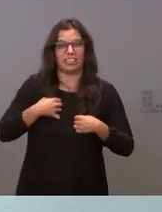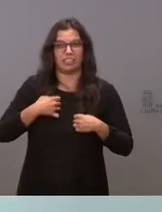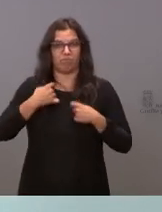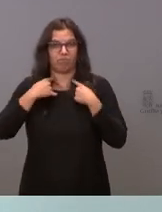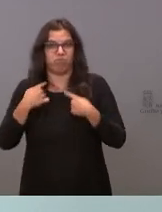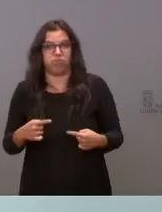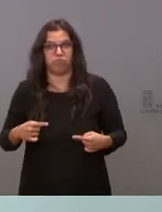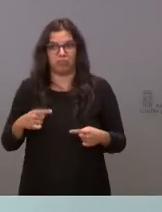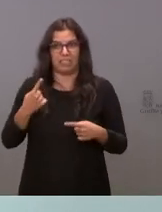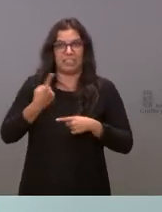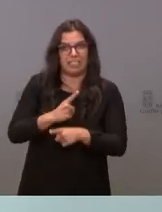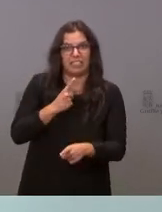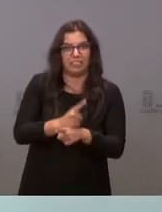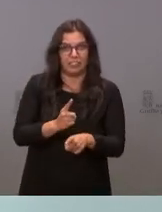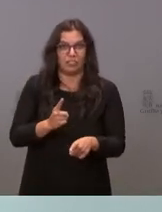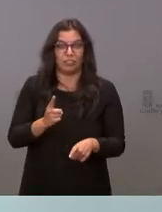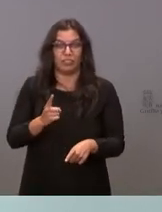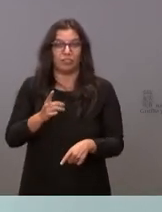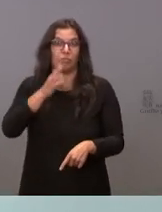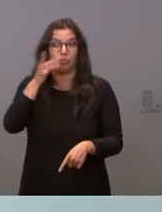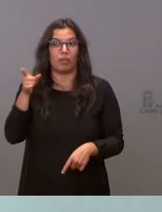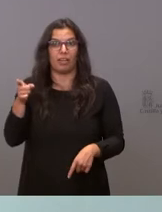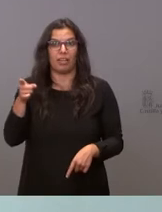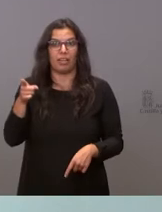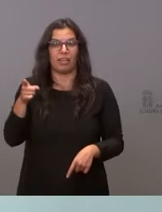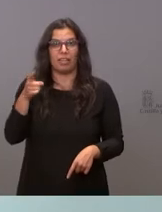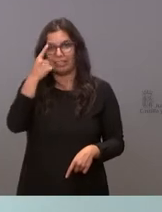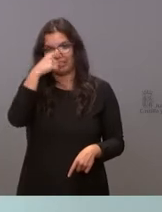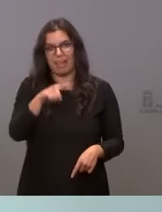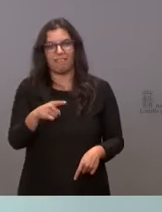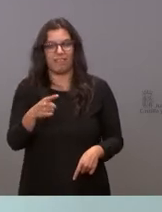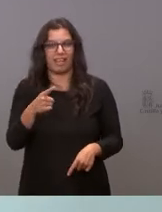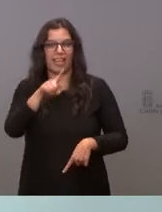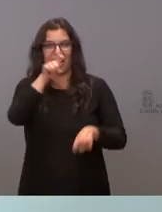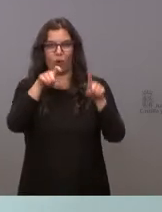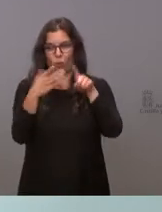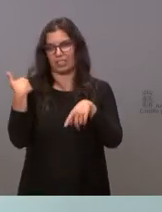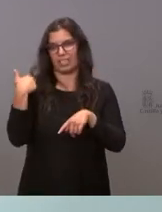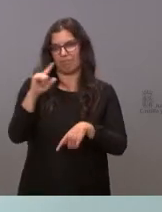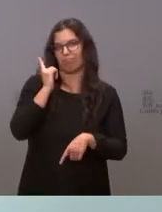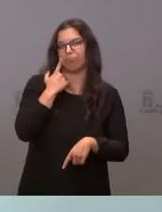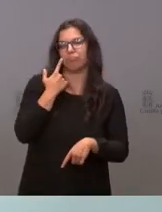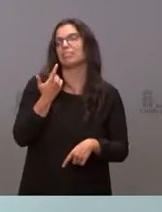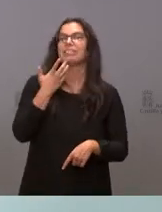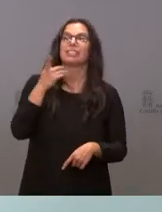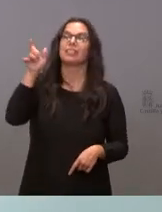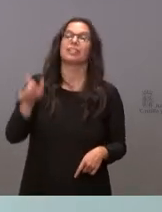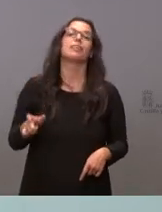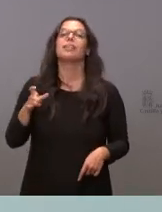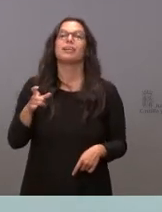el nerviosismo, que está basado en el conocimiento de las últimas encuestas, ¿no? Cuando uno no tiene